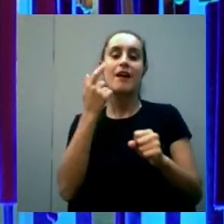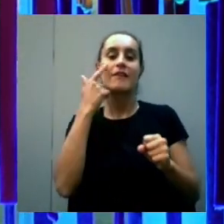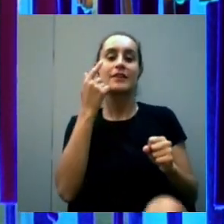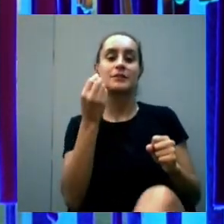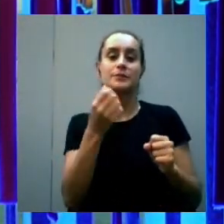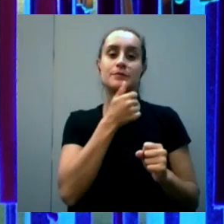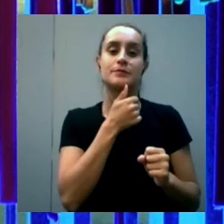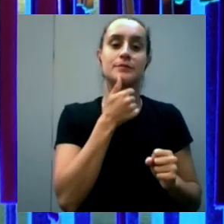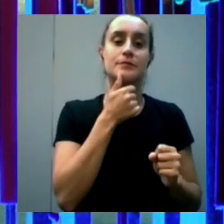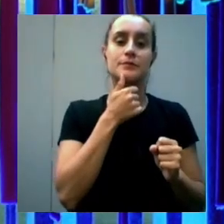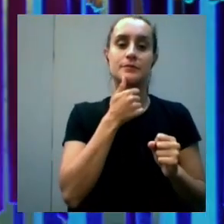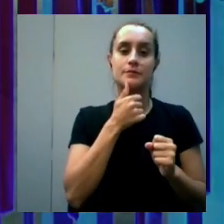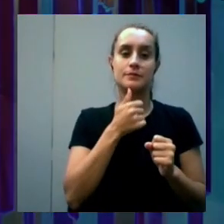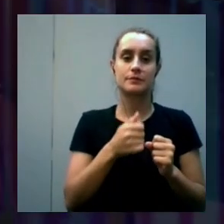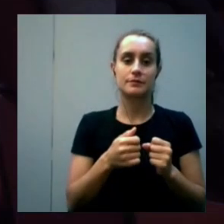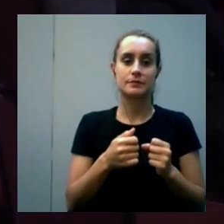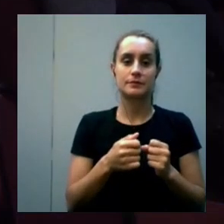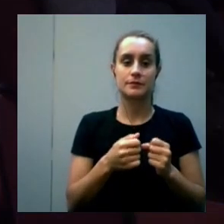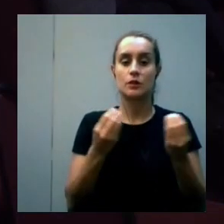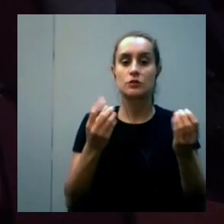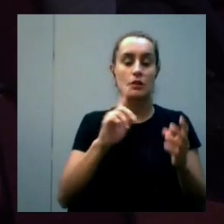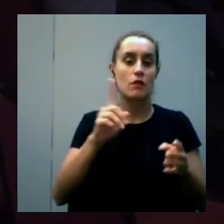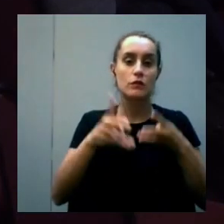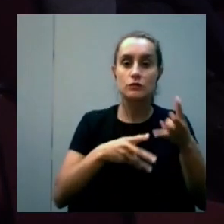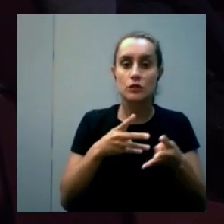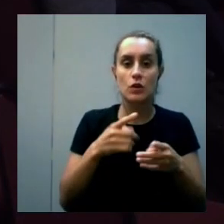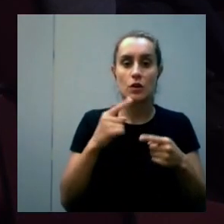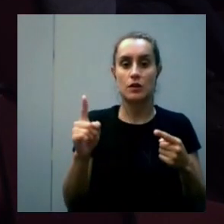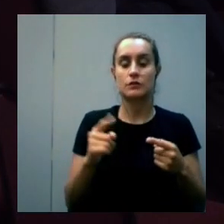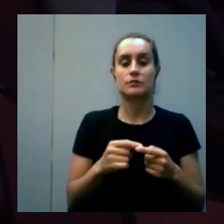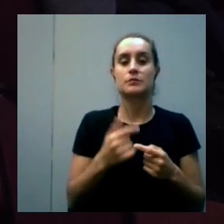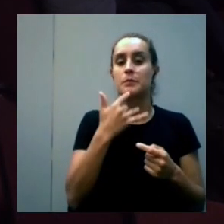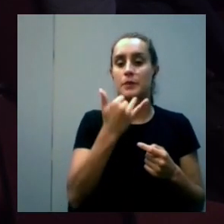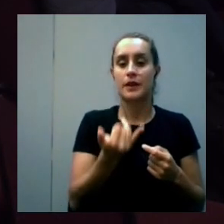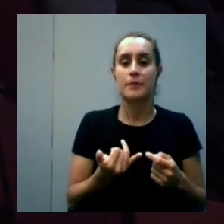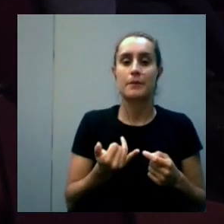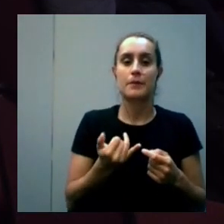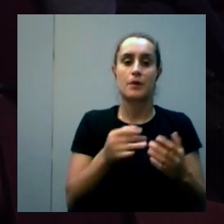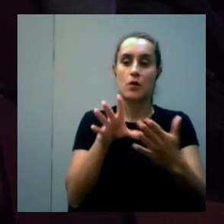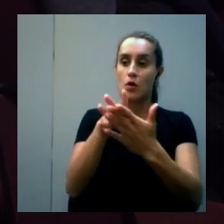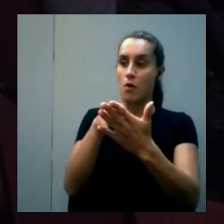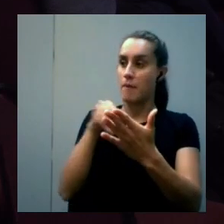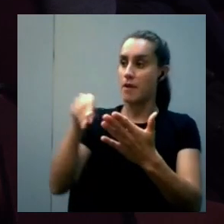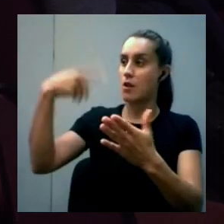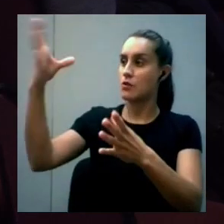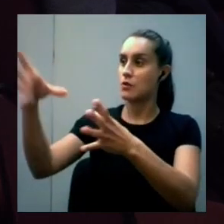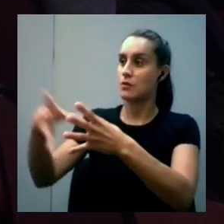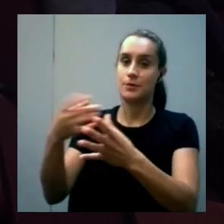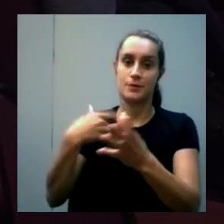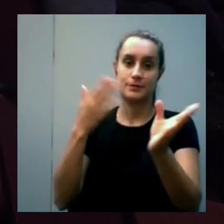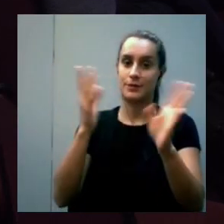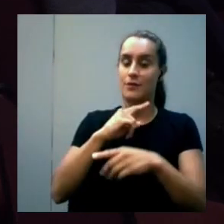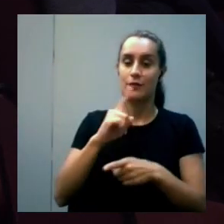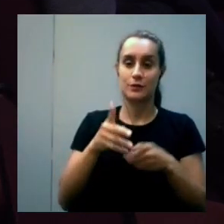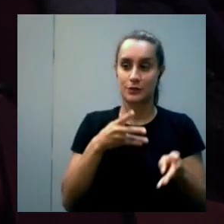y patrones que no funcionan y patrones que no funcionan por ejemplo copiarle el patrón a otro grupo que tiene